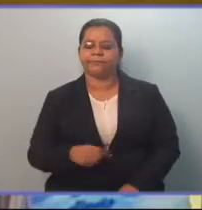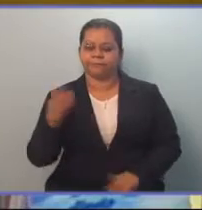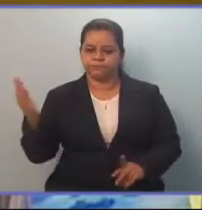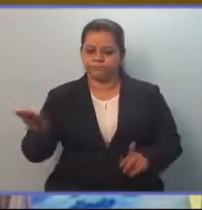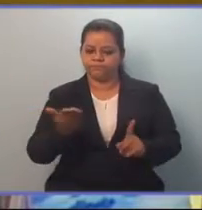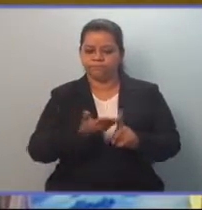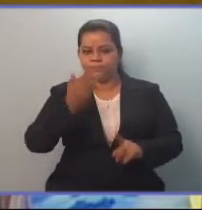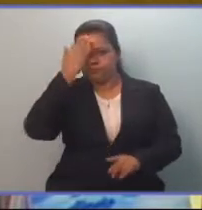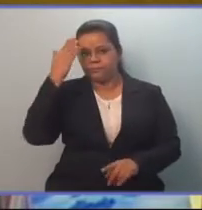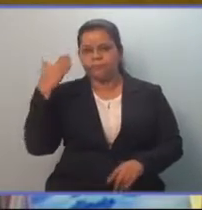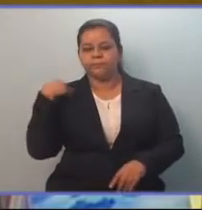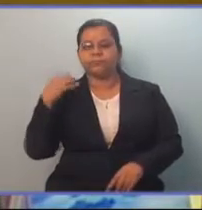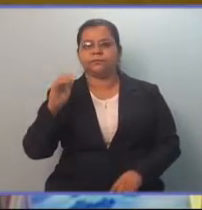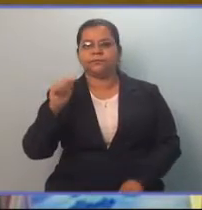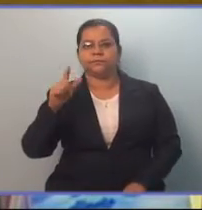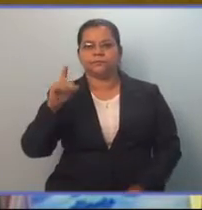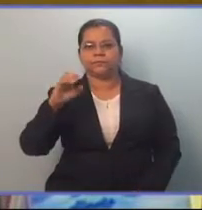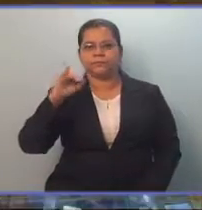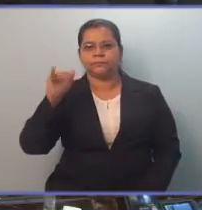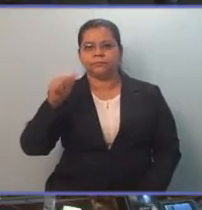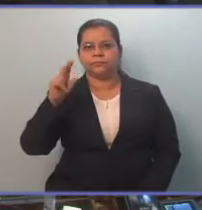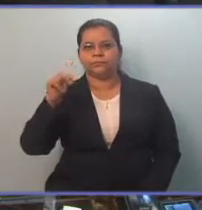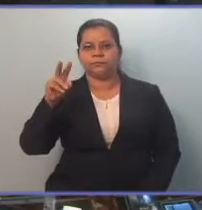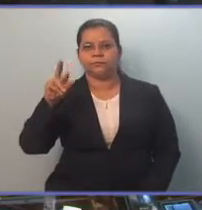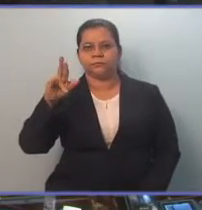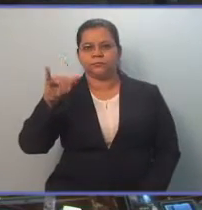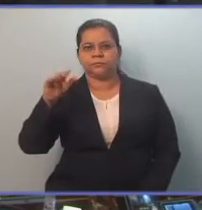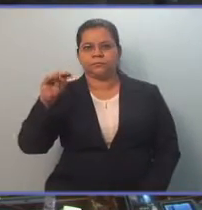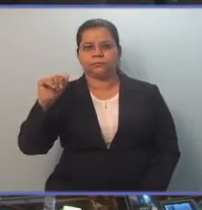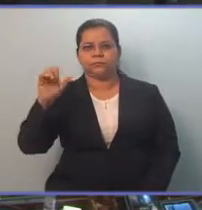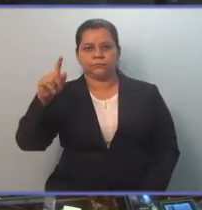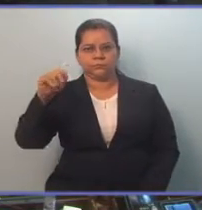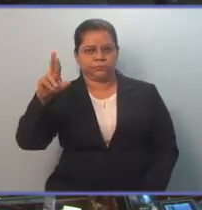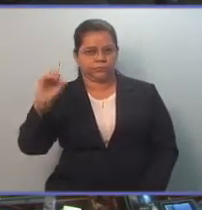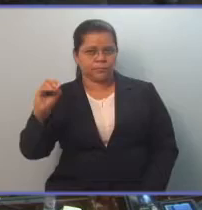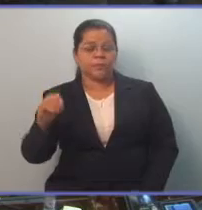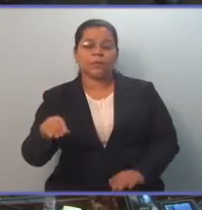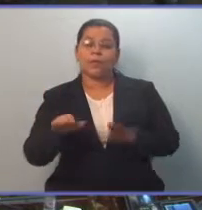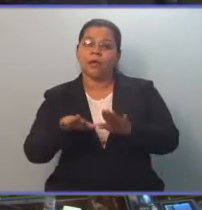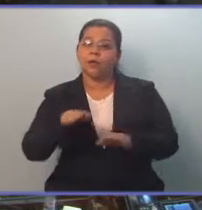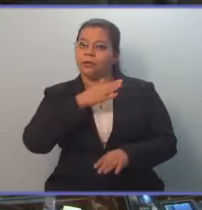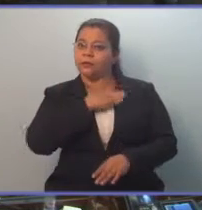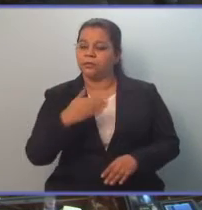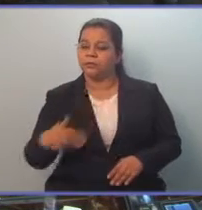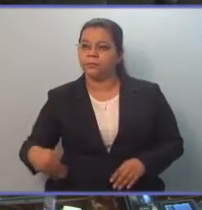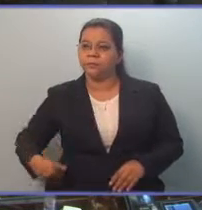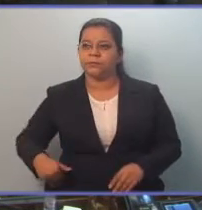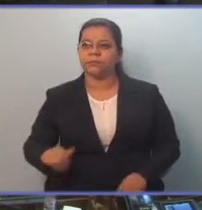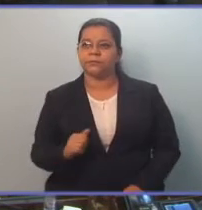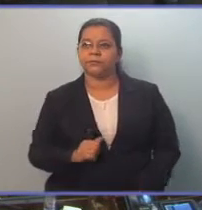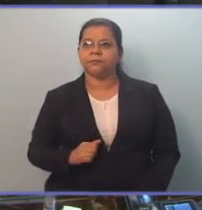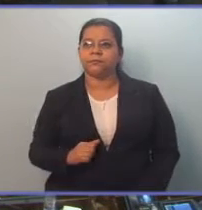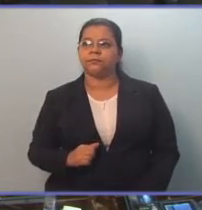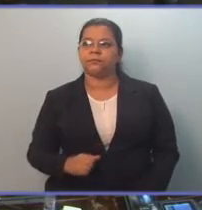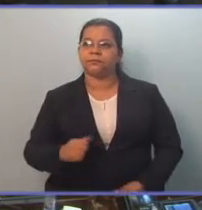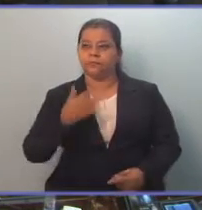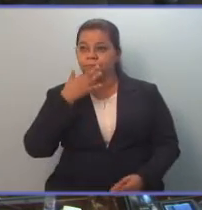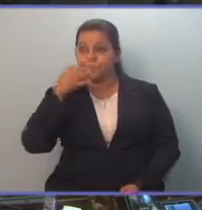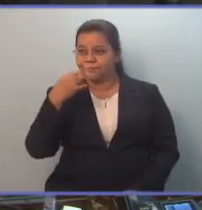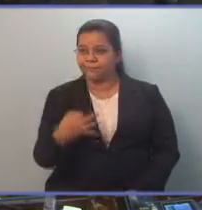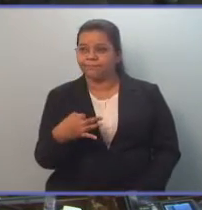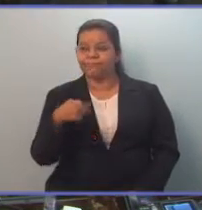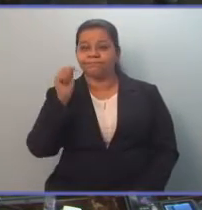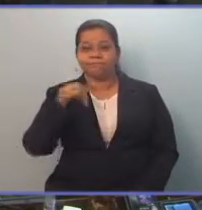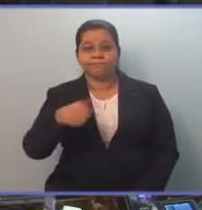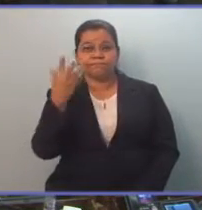La a diputada Alejandrina Castro. Muchas gracias, Presidenta en Funciones. Bueno, de verdad que es un